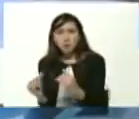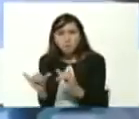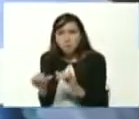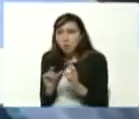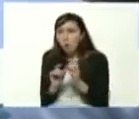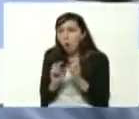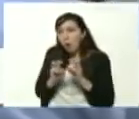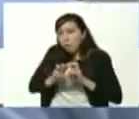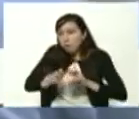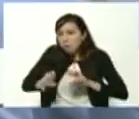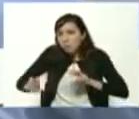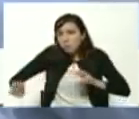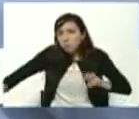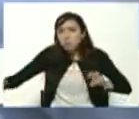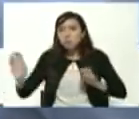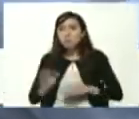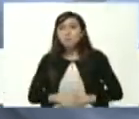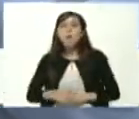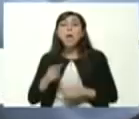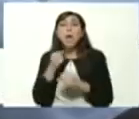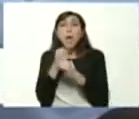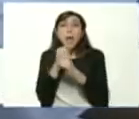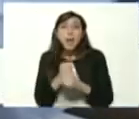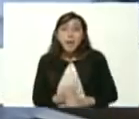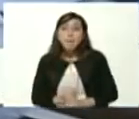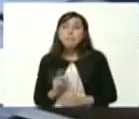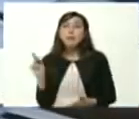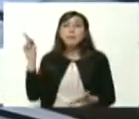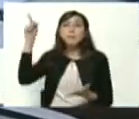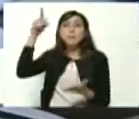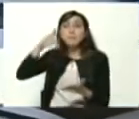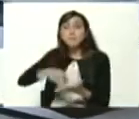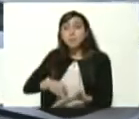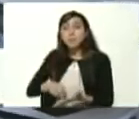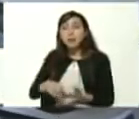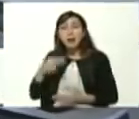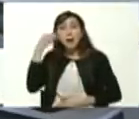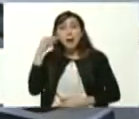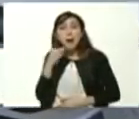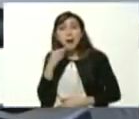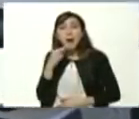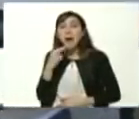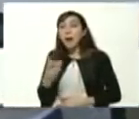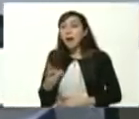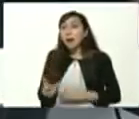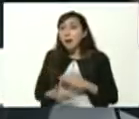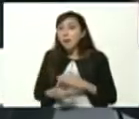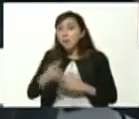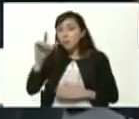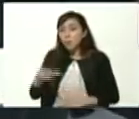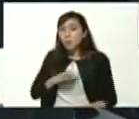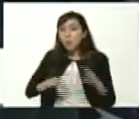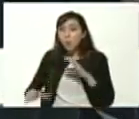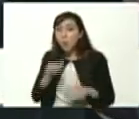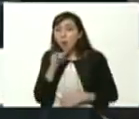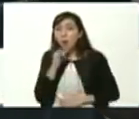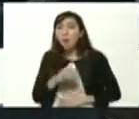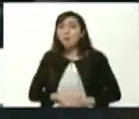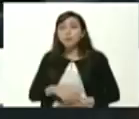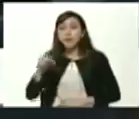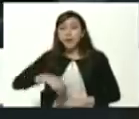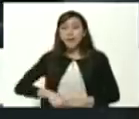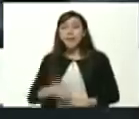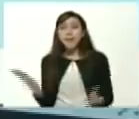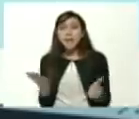fila en la que esperan para entrar al centro bolivariano de informática y telemática de acá de la institución